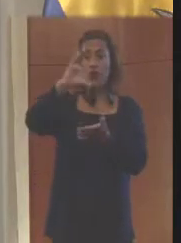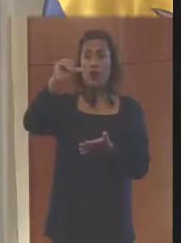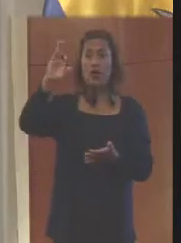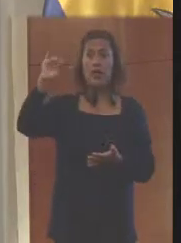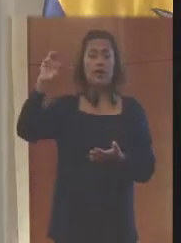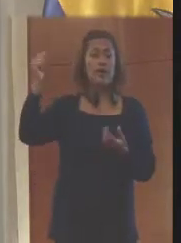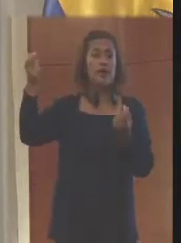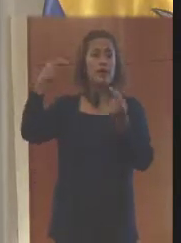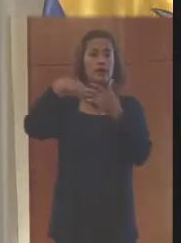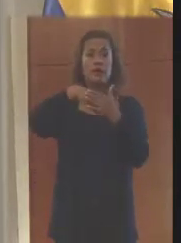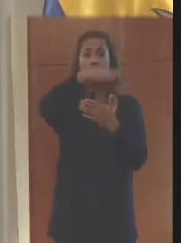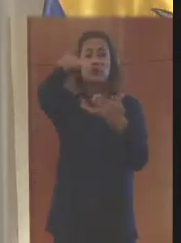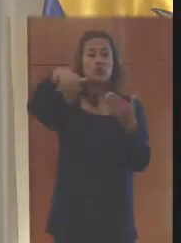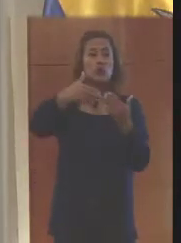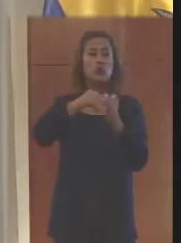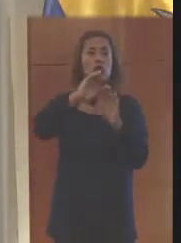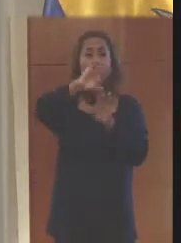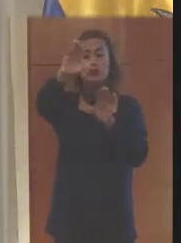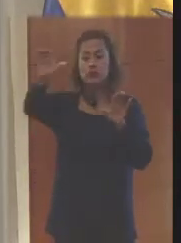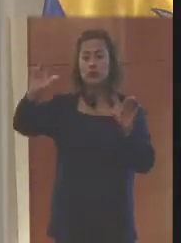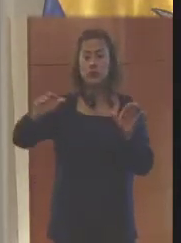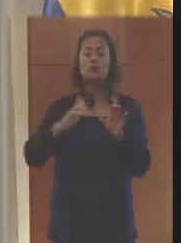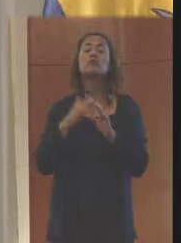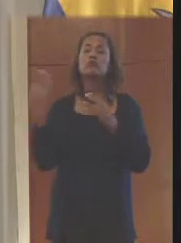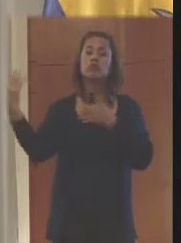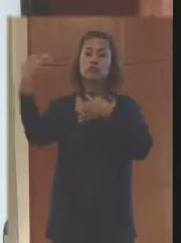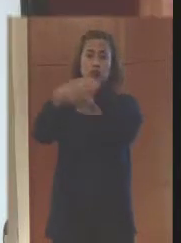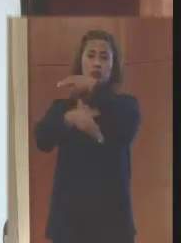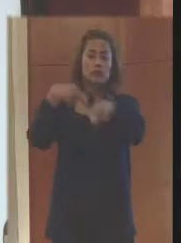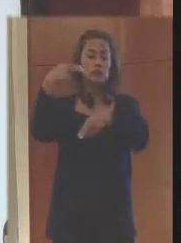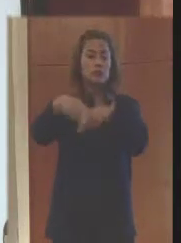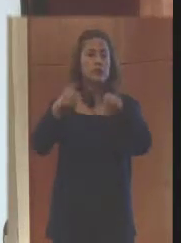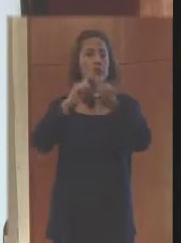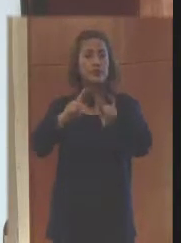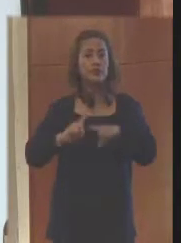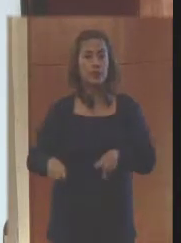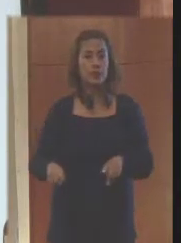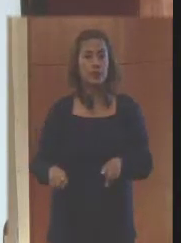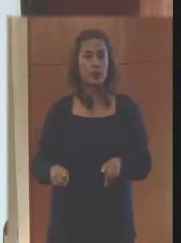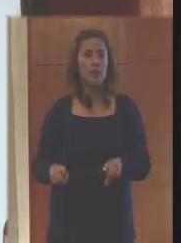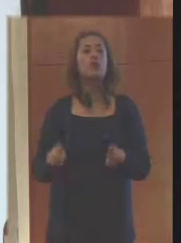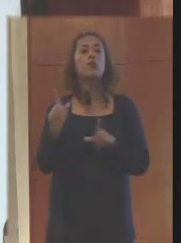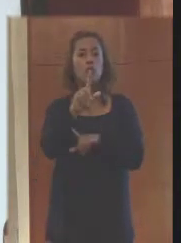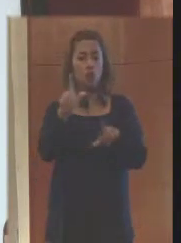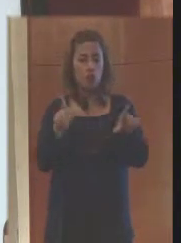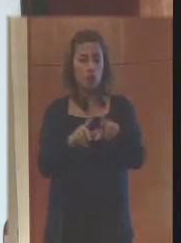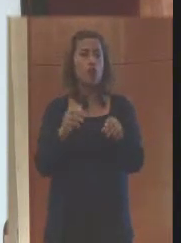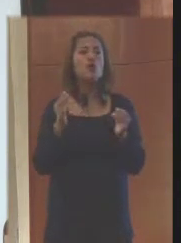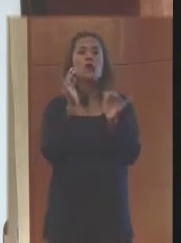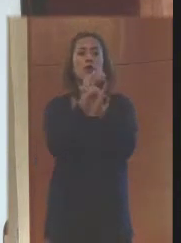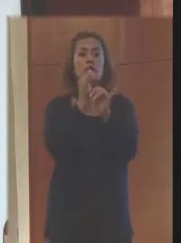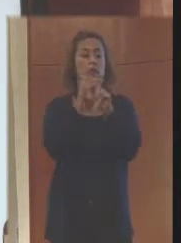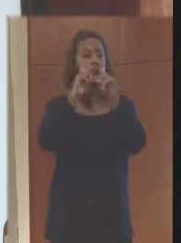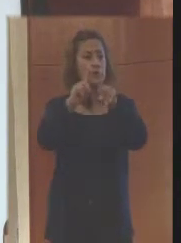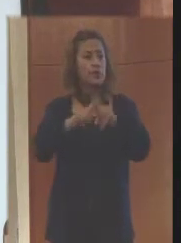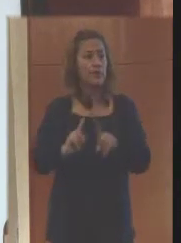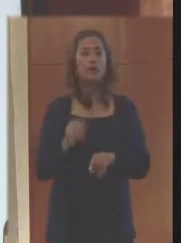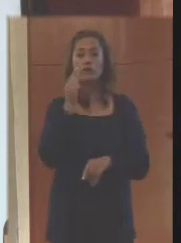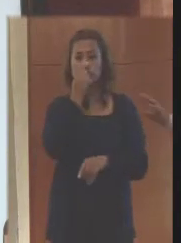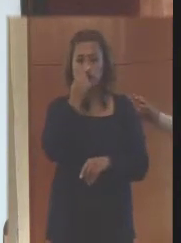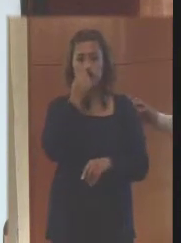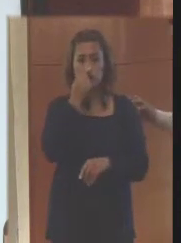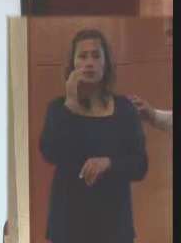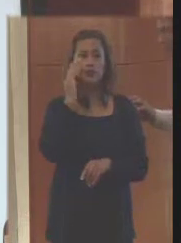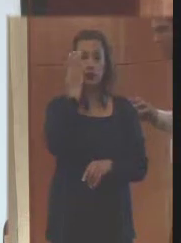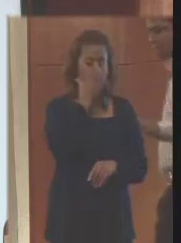ventana por donde el mundo entra a Colombia o observa Colombia. Tiene una zona industrial bastante interesante.